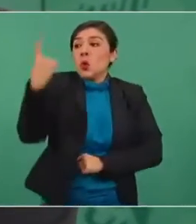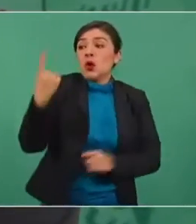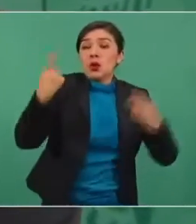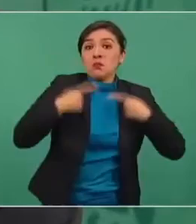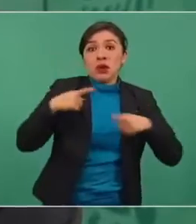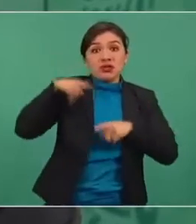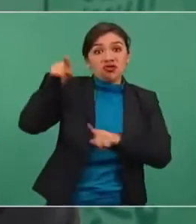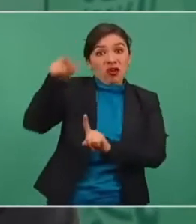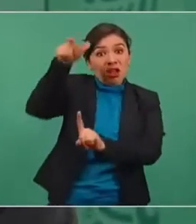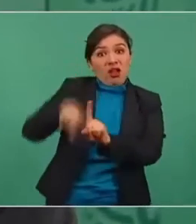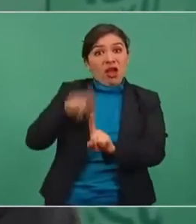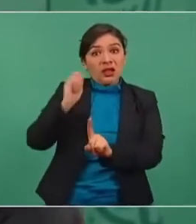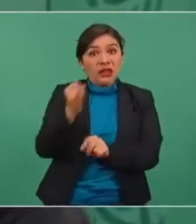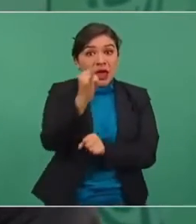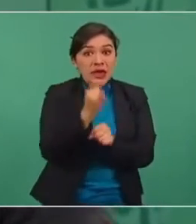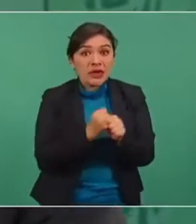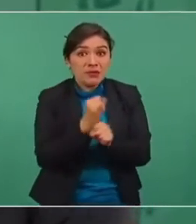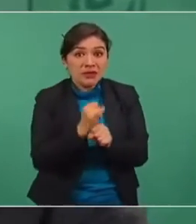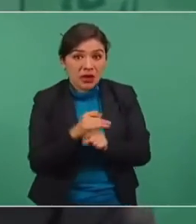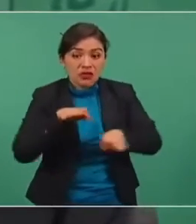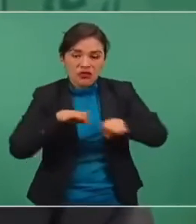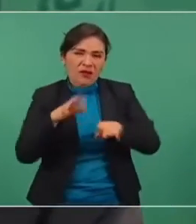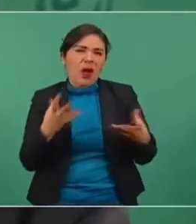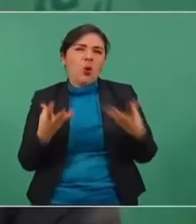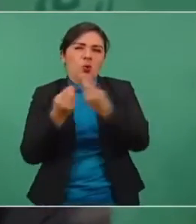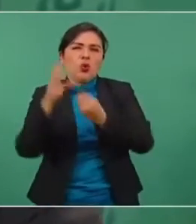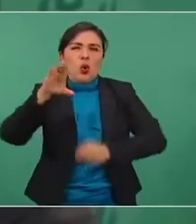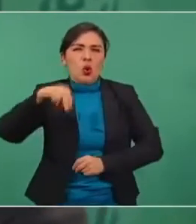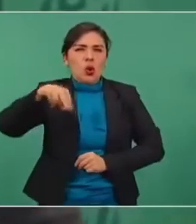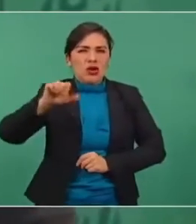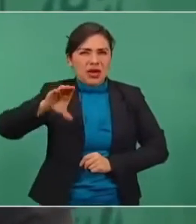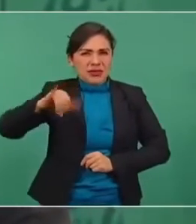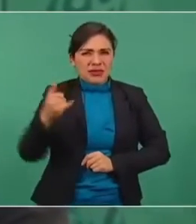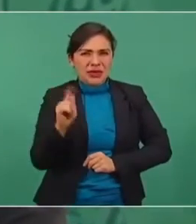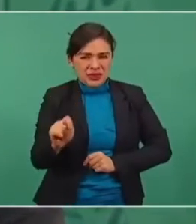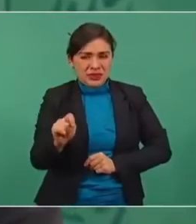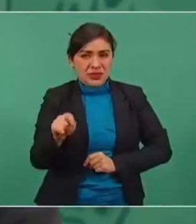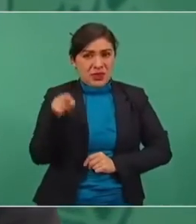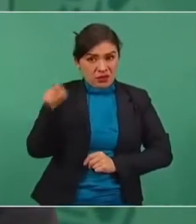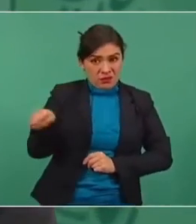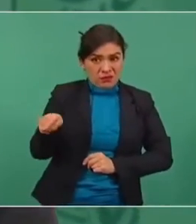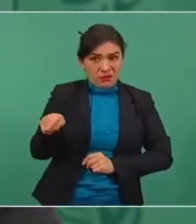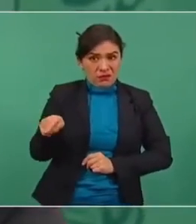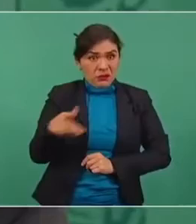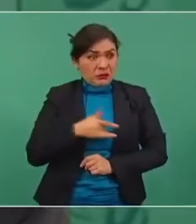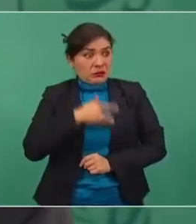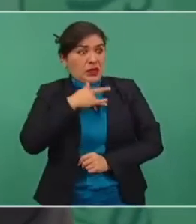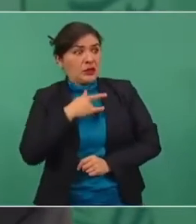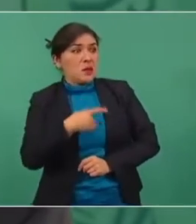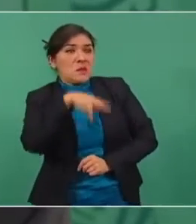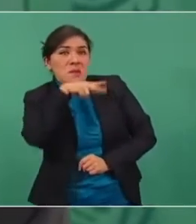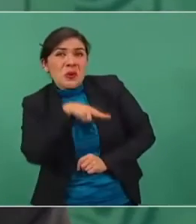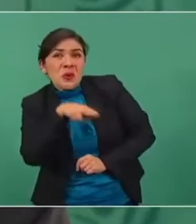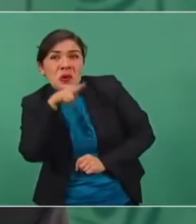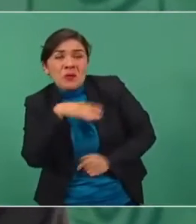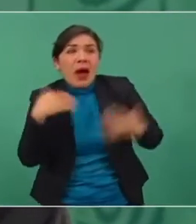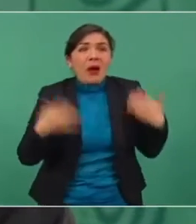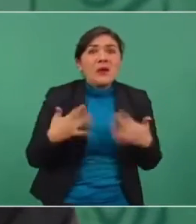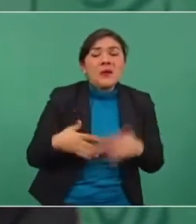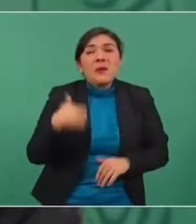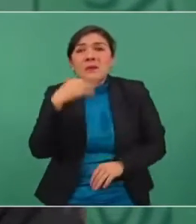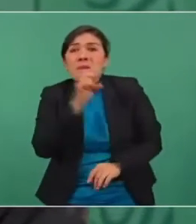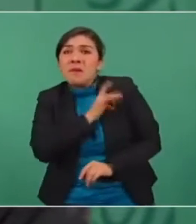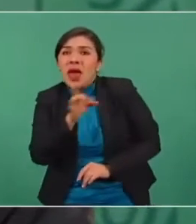del Conacyt no debe de preocuparse, no tiene nada que